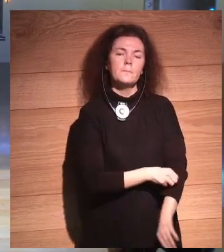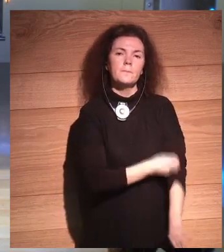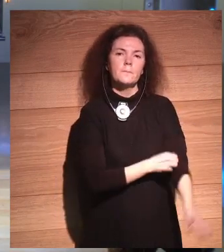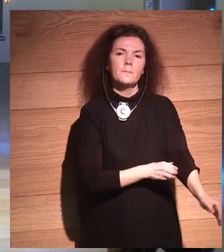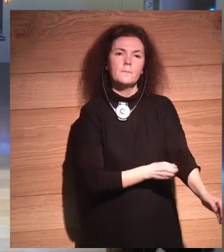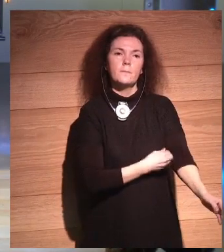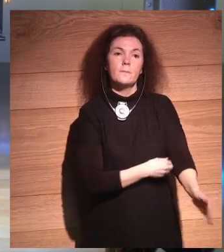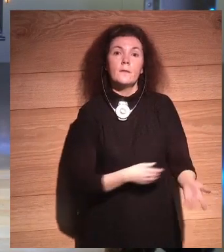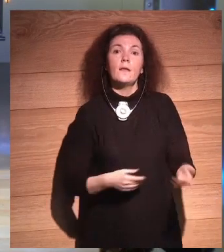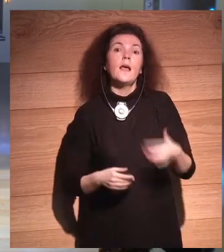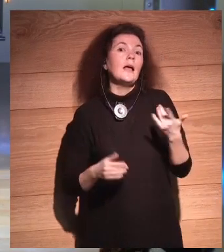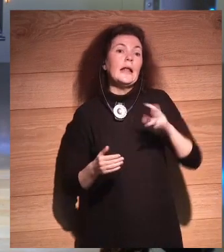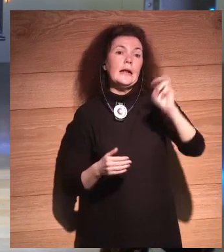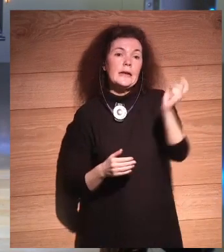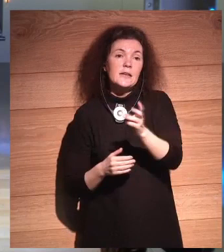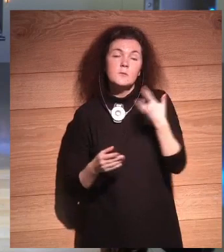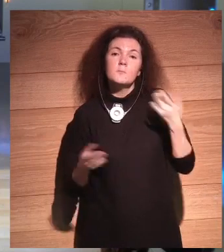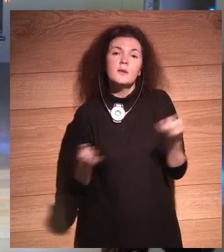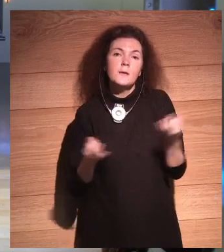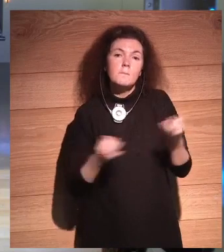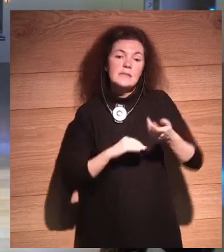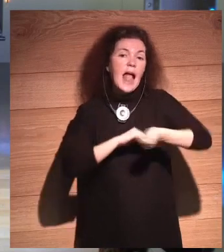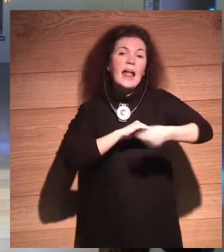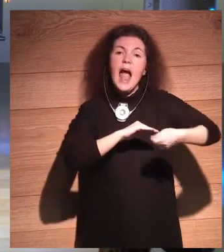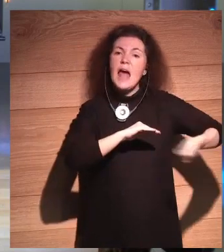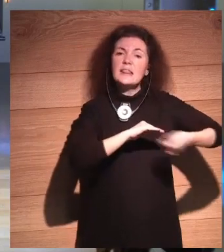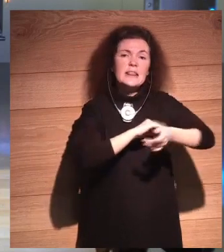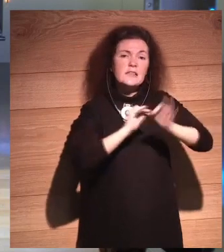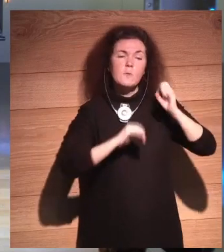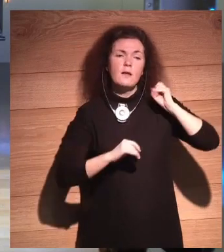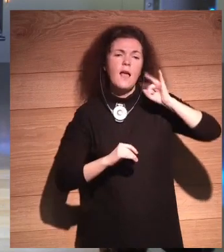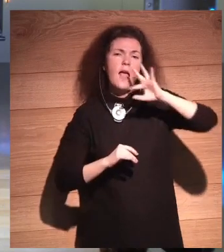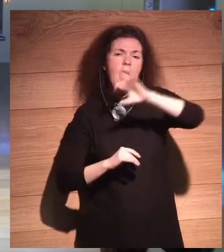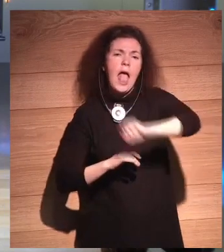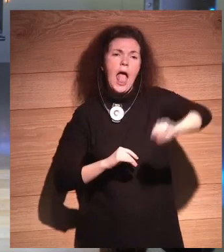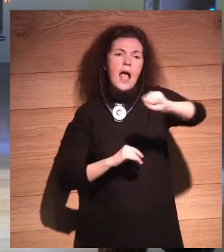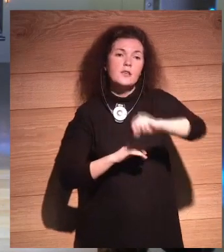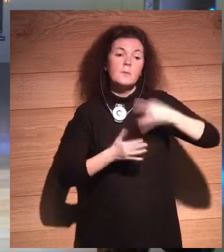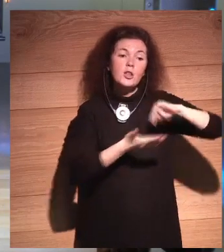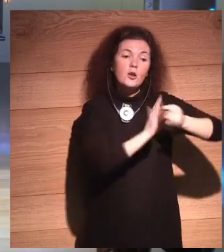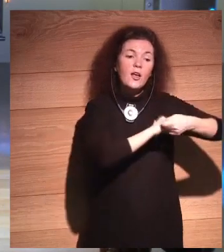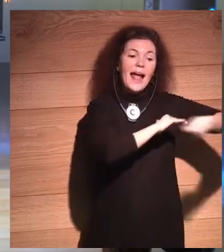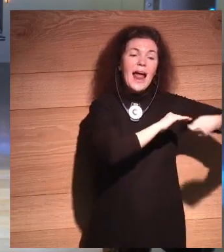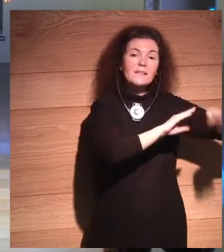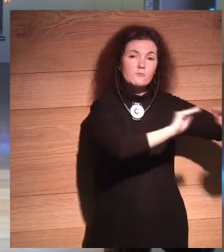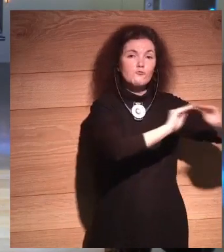La ciencia y todo lo demás. Porque esto es lo que pasa. Tenemos las mismas cartas que hemos tenido durante miles de años, pero estas son las cartas de la tecnología.